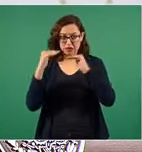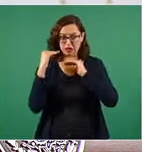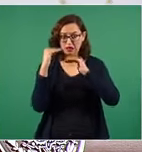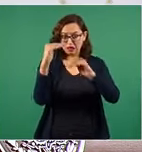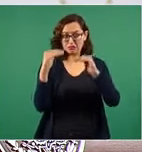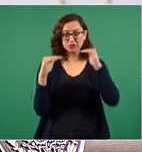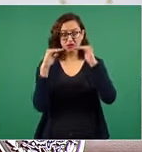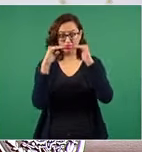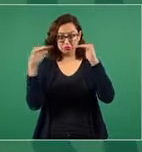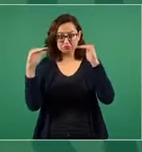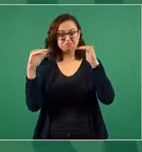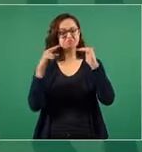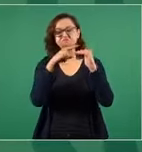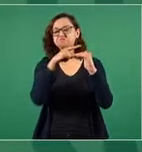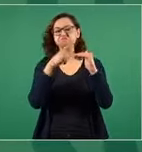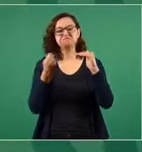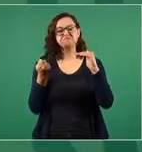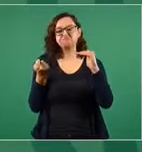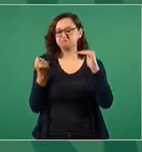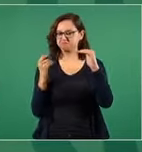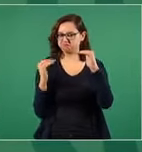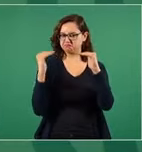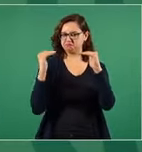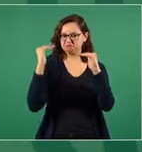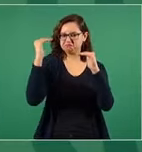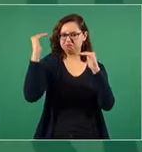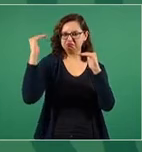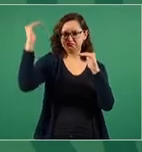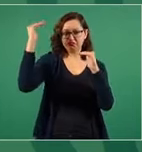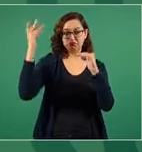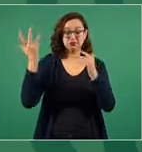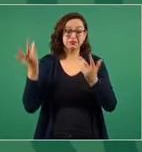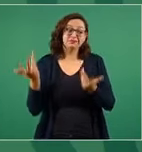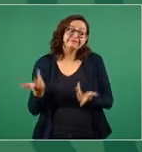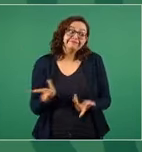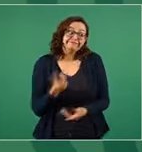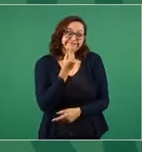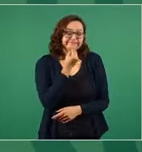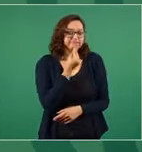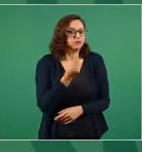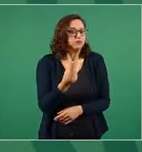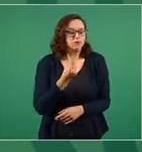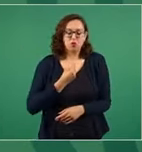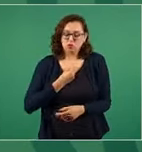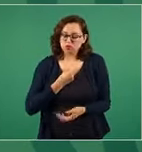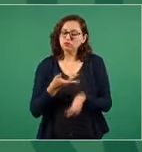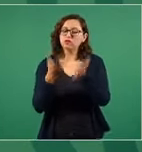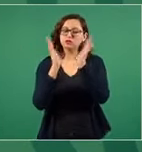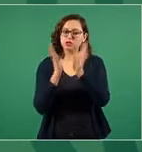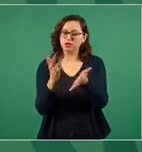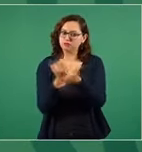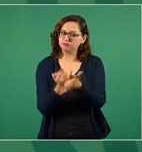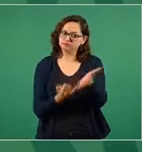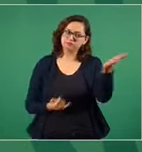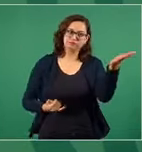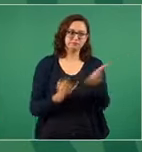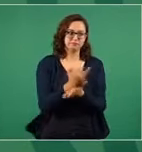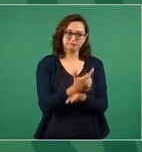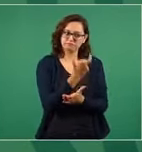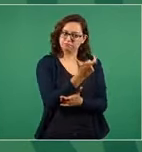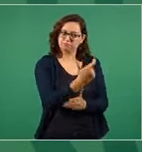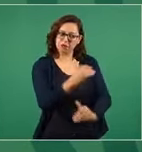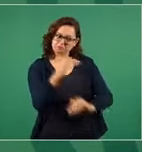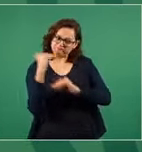entonces es esta decisión que se tomó de precios